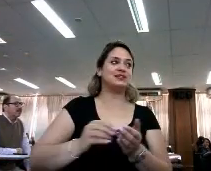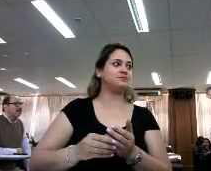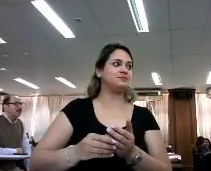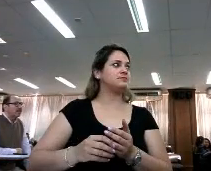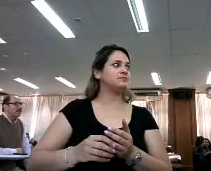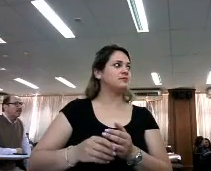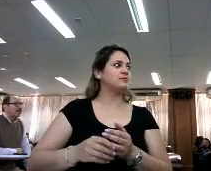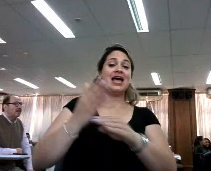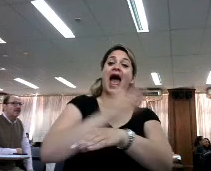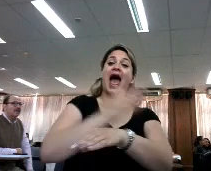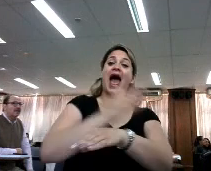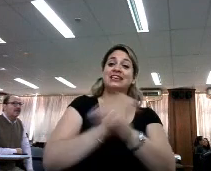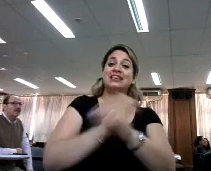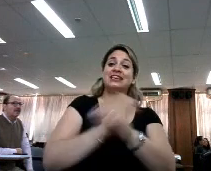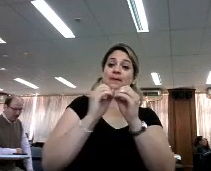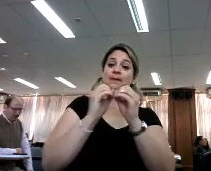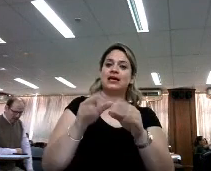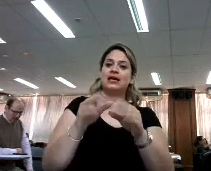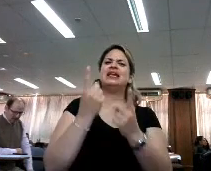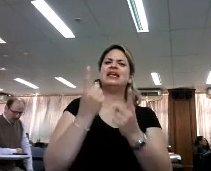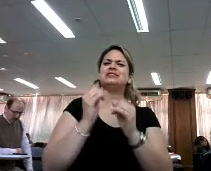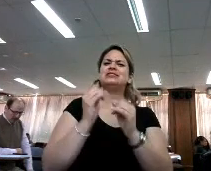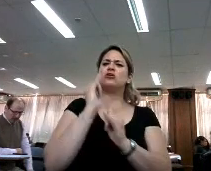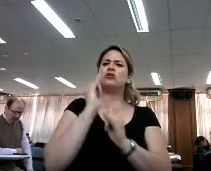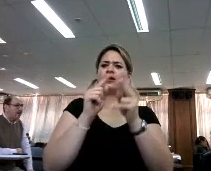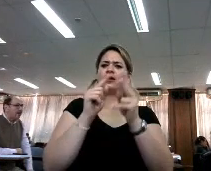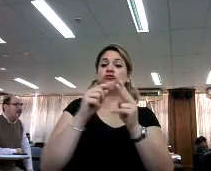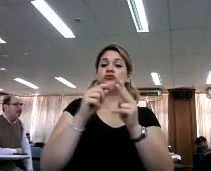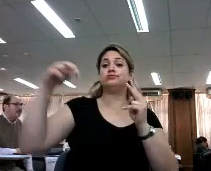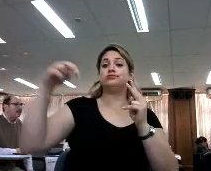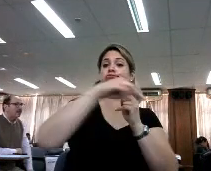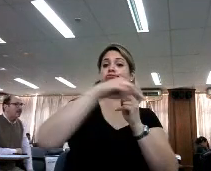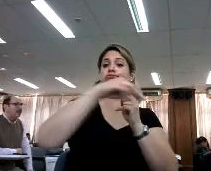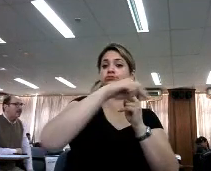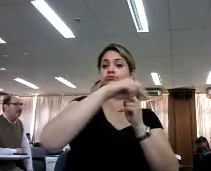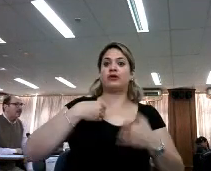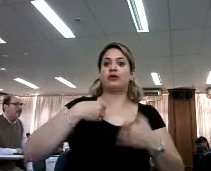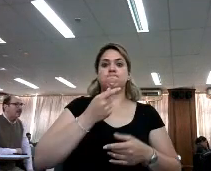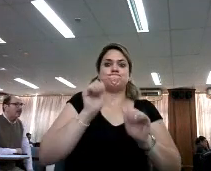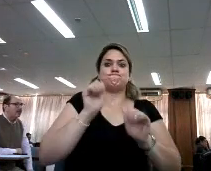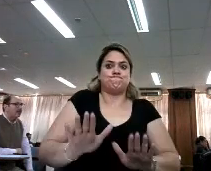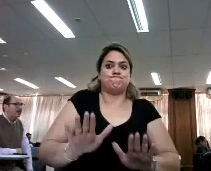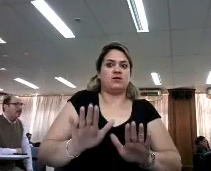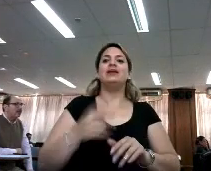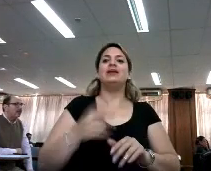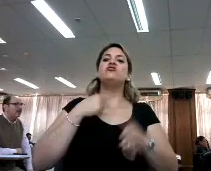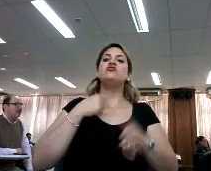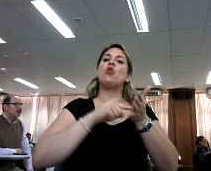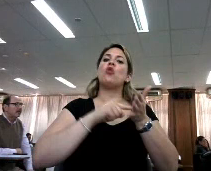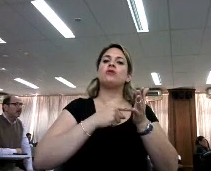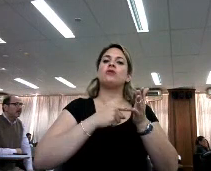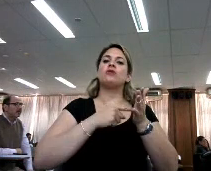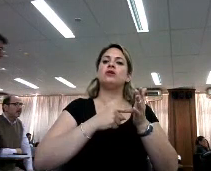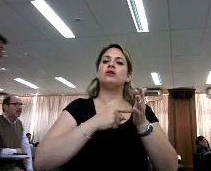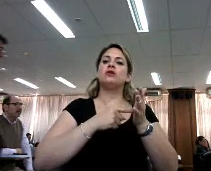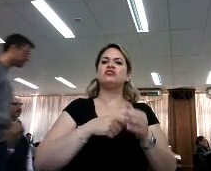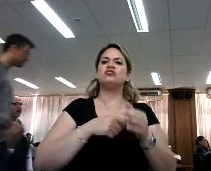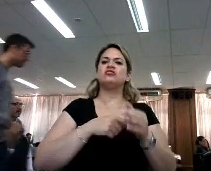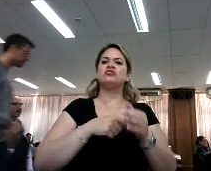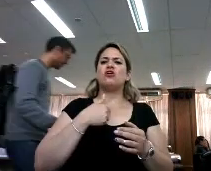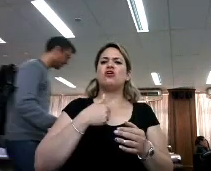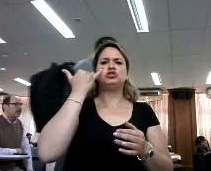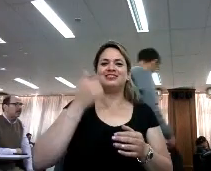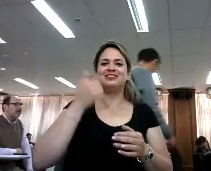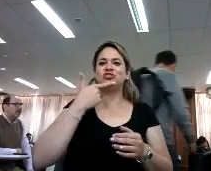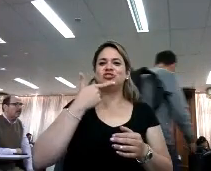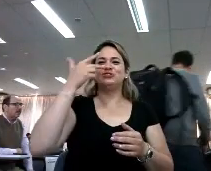Antes de empezar, dos aclaraciones. Me voy a estar moviendo mucho porque soy inquieto. Y soy de Buenos Aires y hablo con la Y. Así que voy a hablar